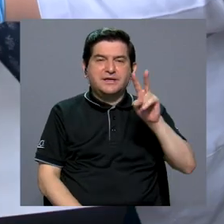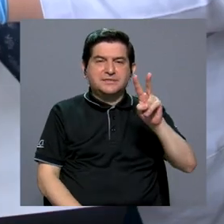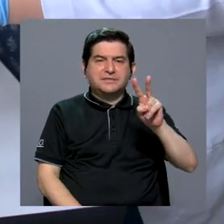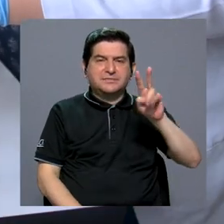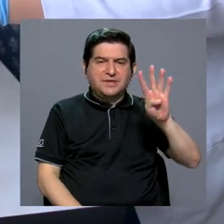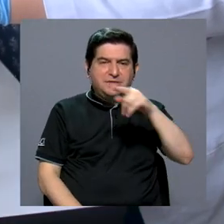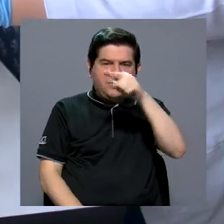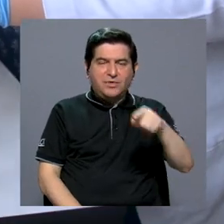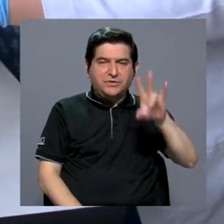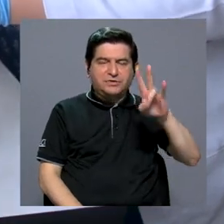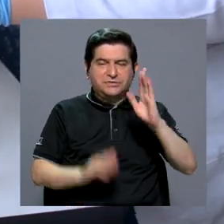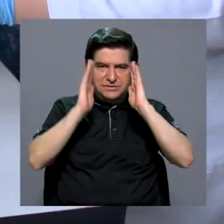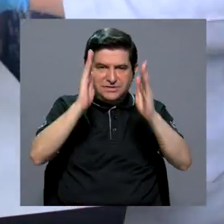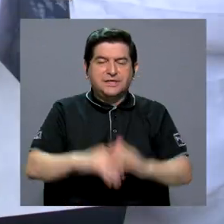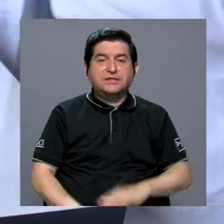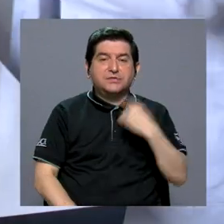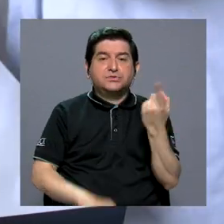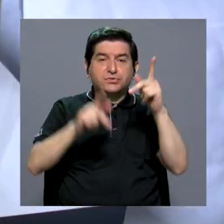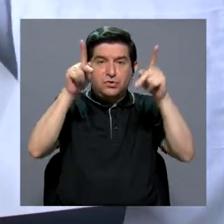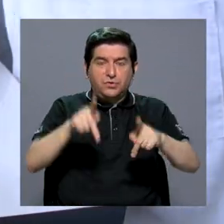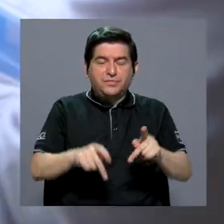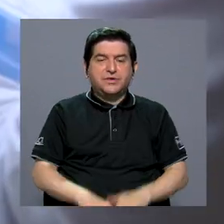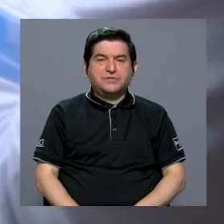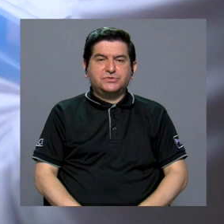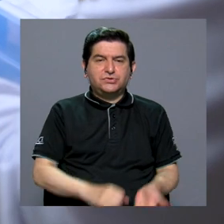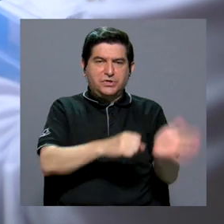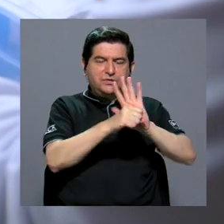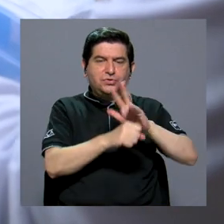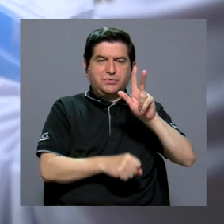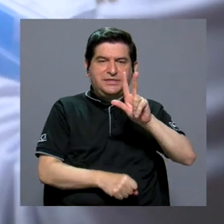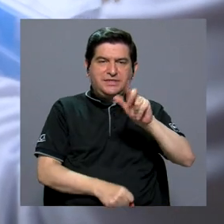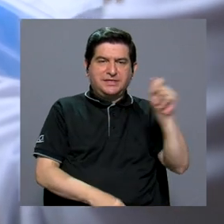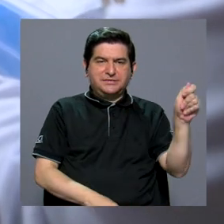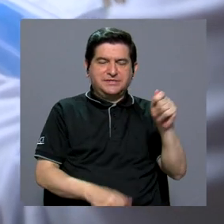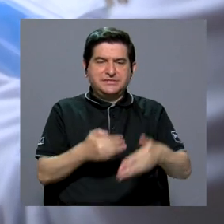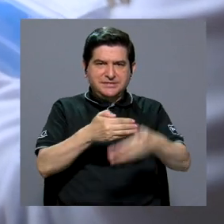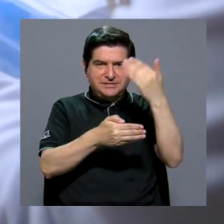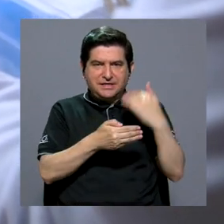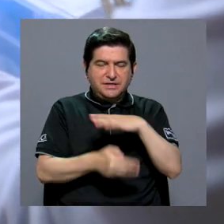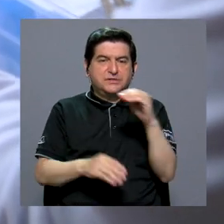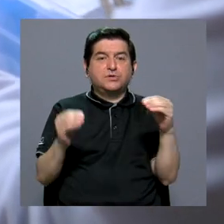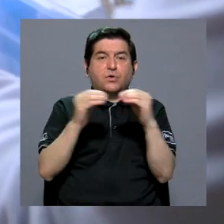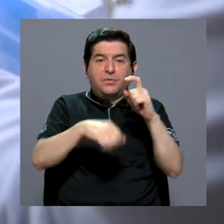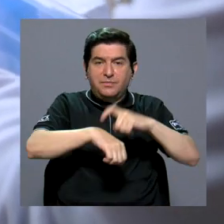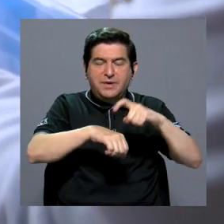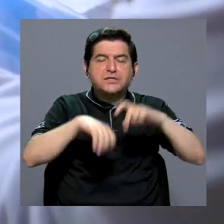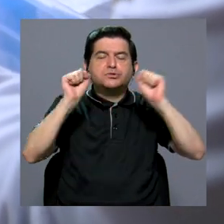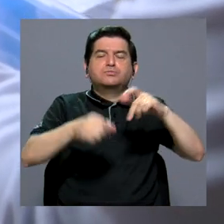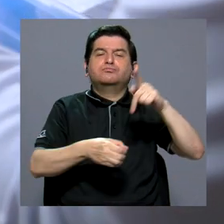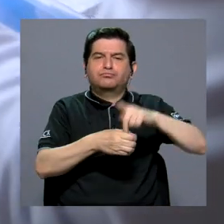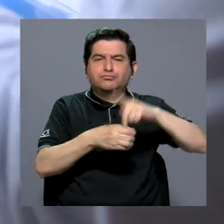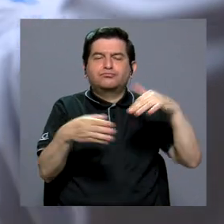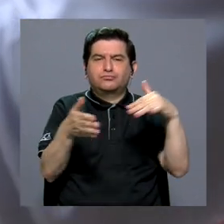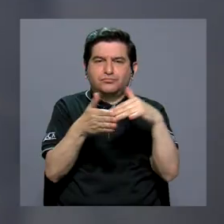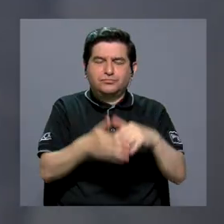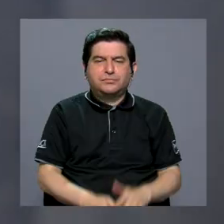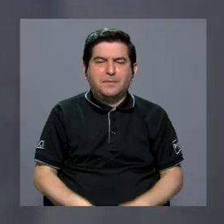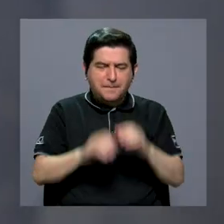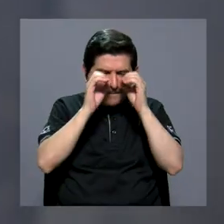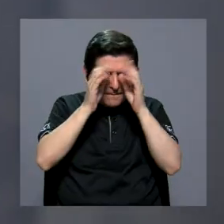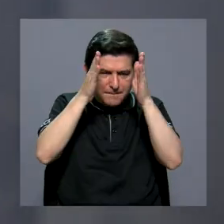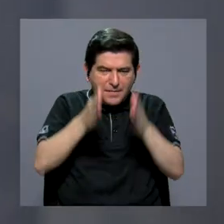-7. Solo aquellos que hayan padecido COVID tres meses atrás o más pueden participar en el estudio.